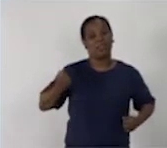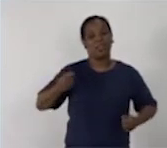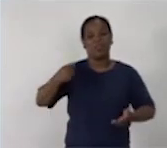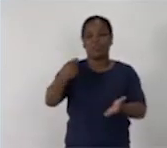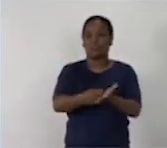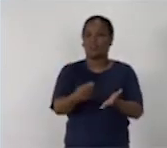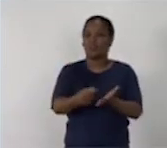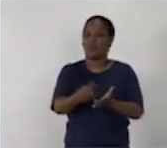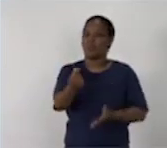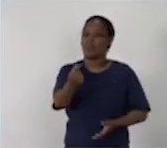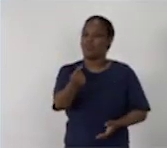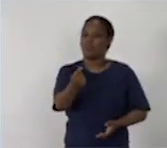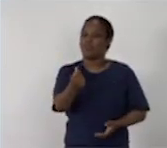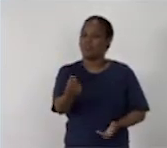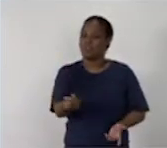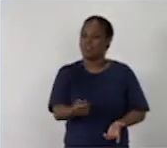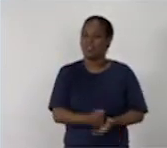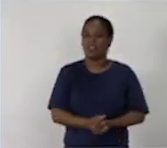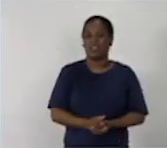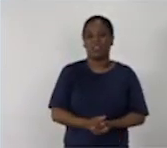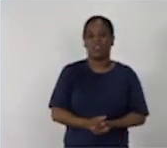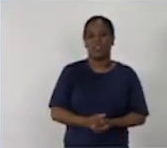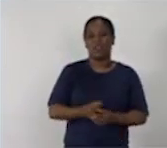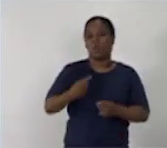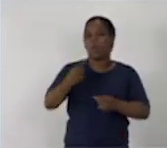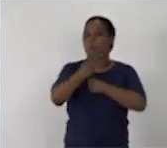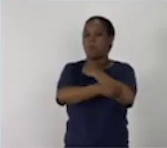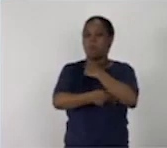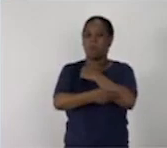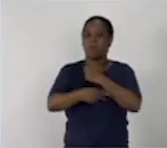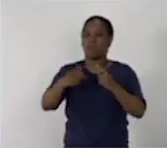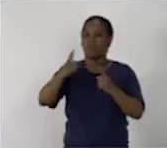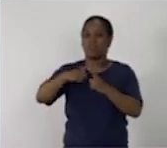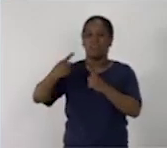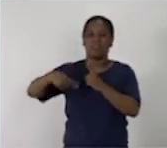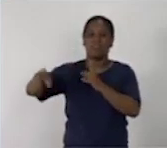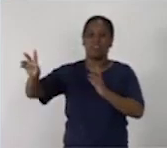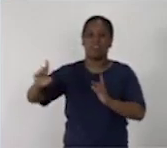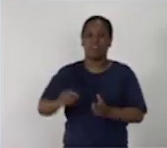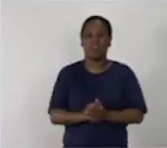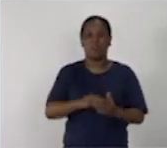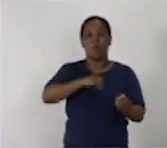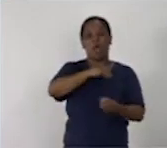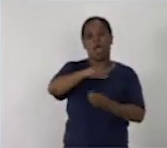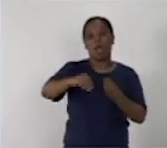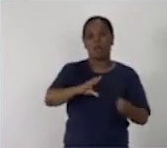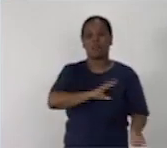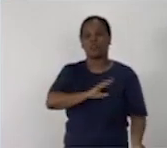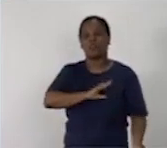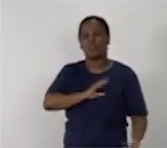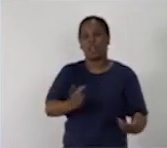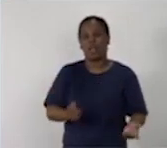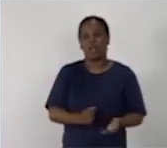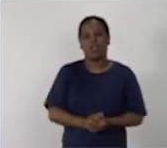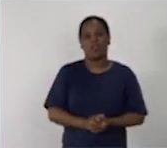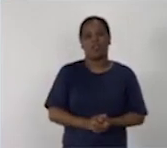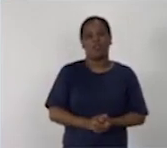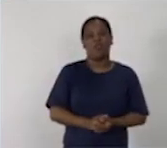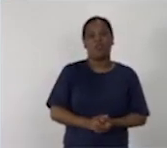Mercenario es el soldado que sirve en la guerra a un país extranjero a cambio de un salario.